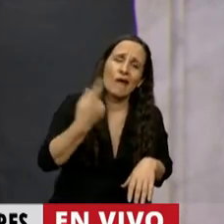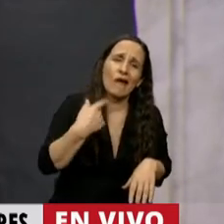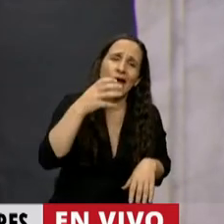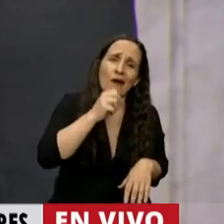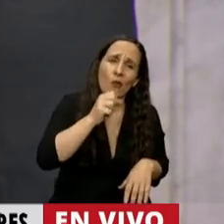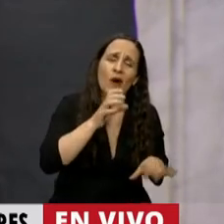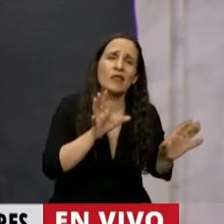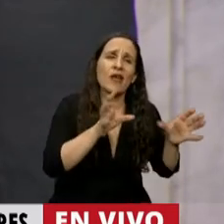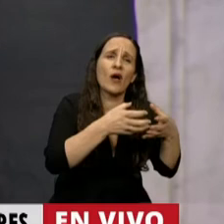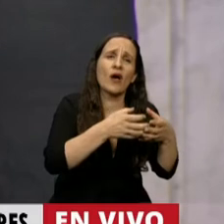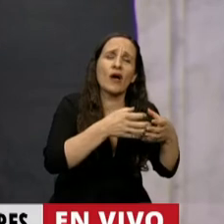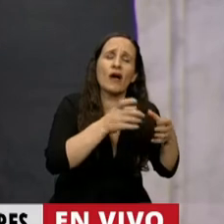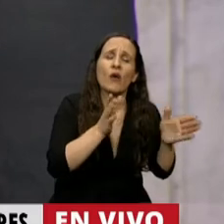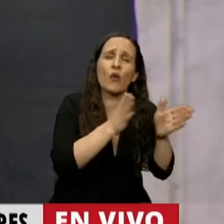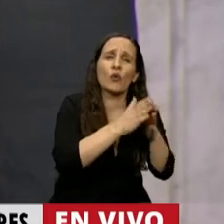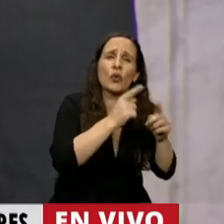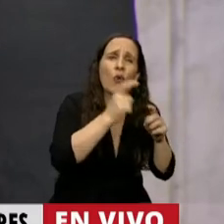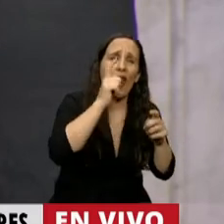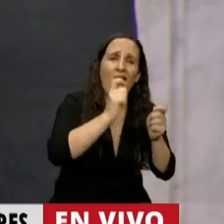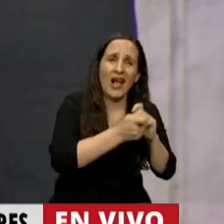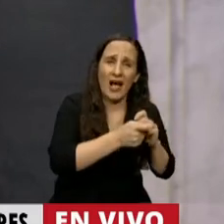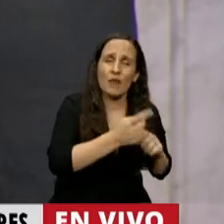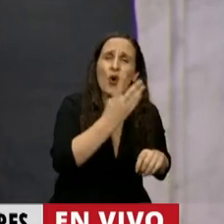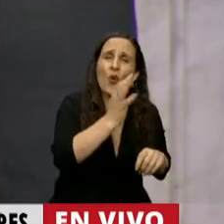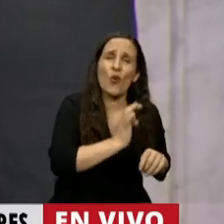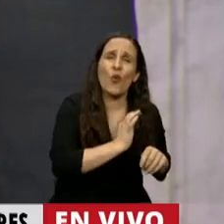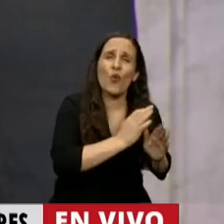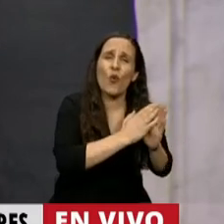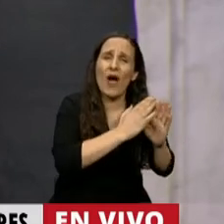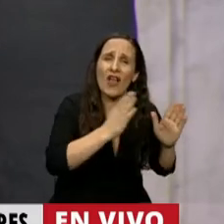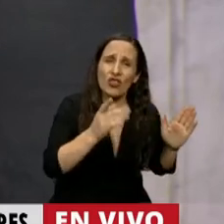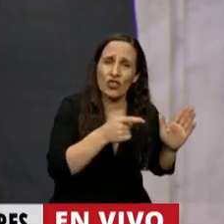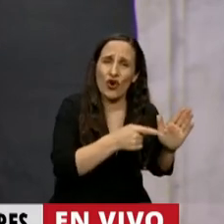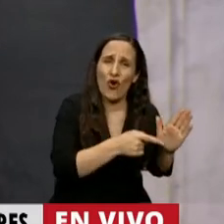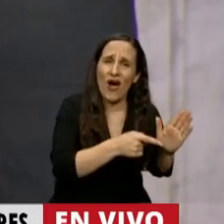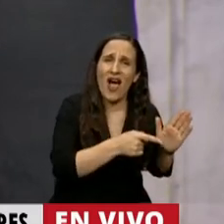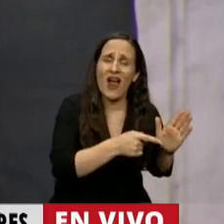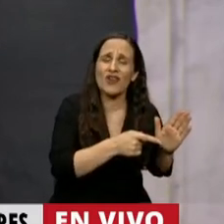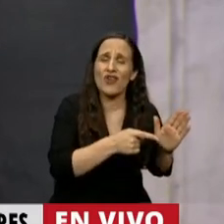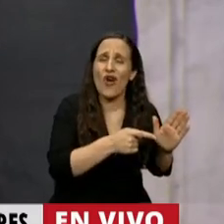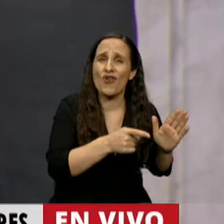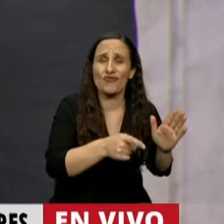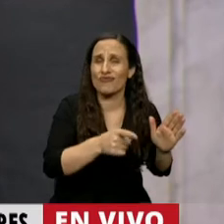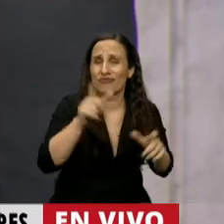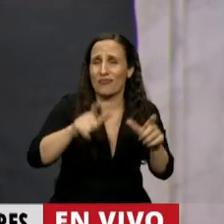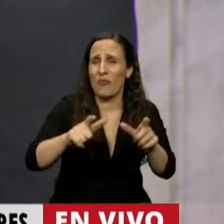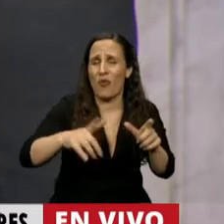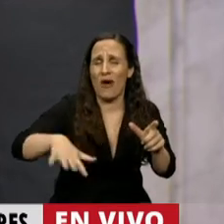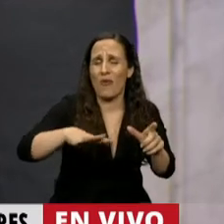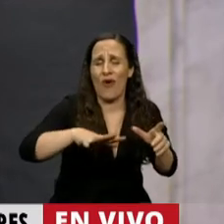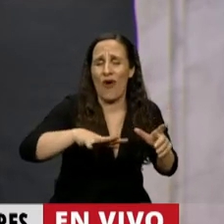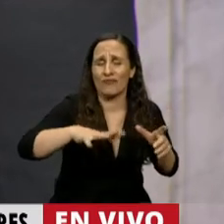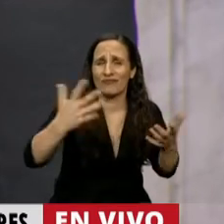bloque de Juntos por el Cambio que durante cuatro años arruinó a las grandes mayorías del pueblo con los